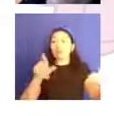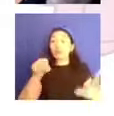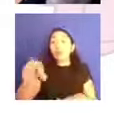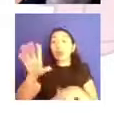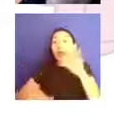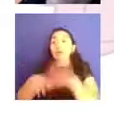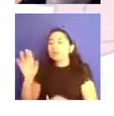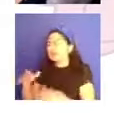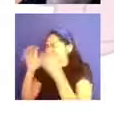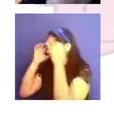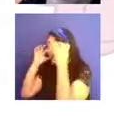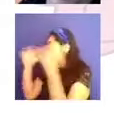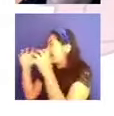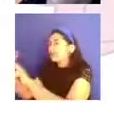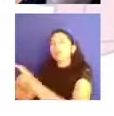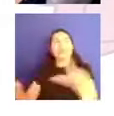parte,